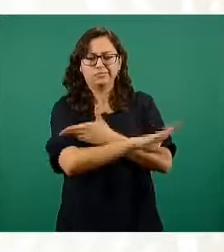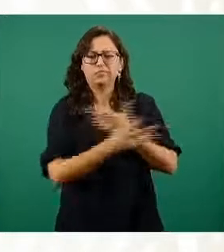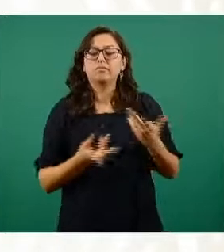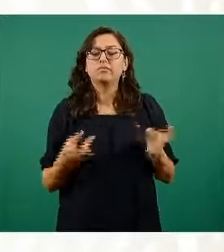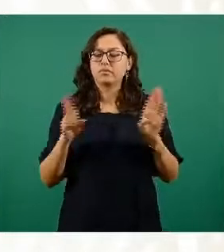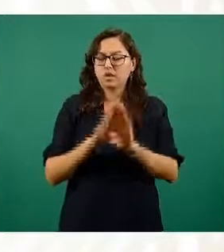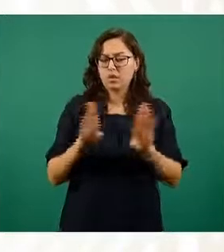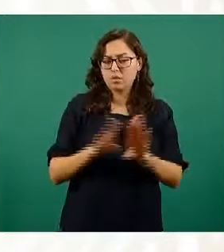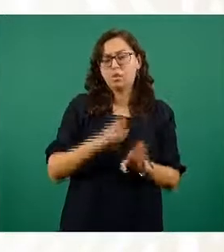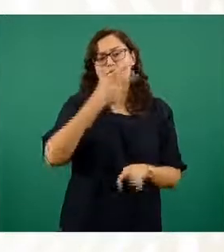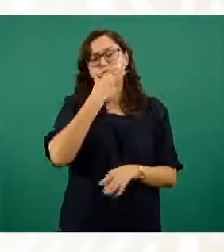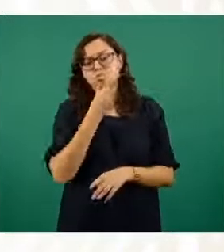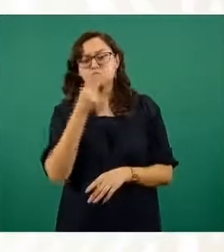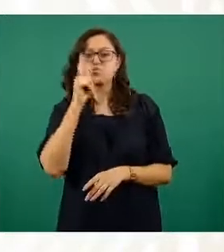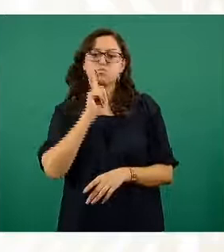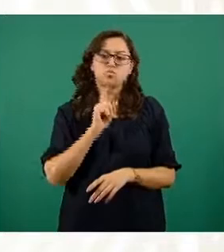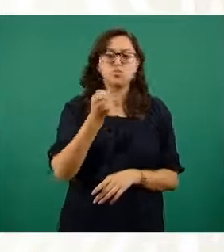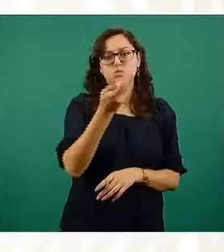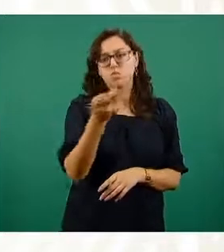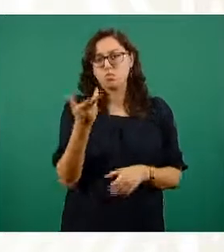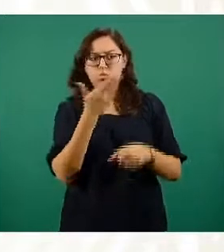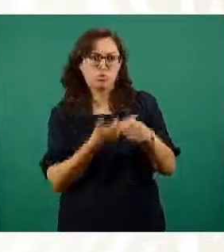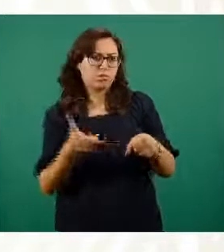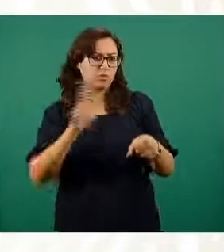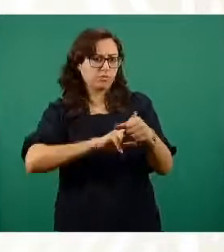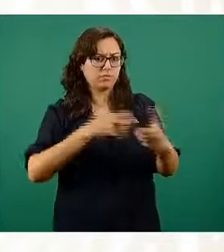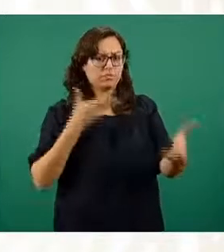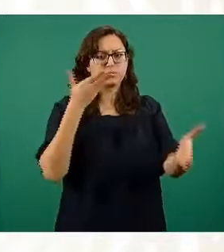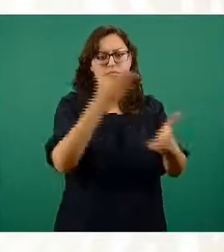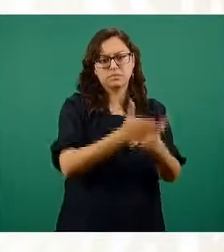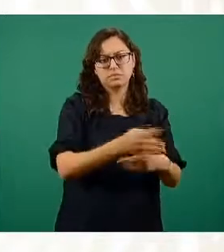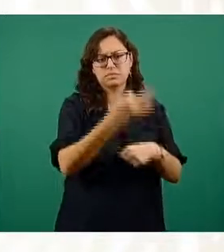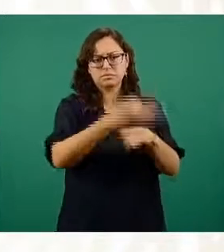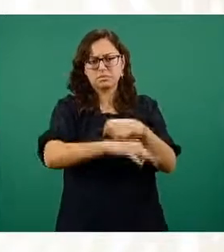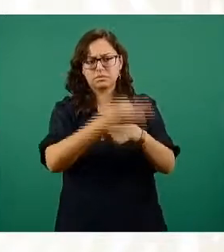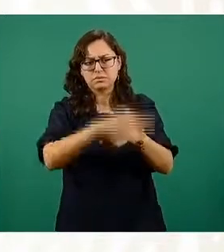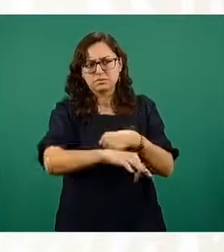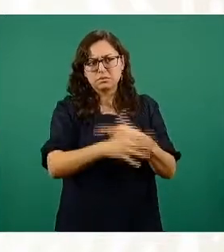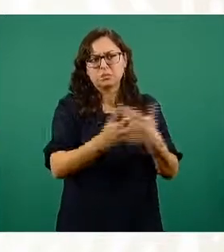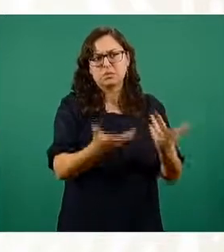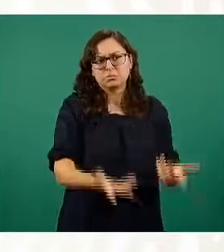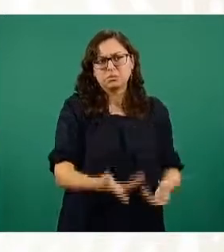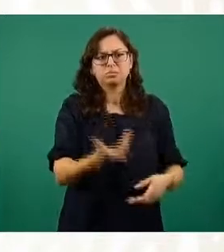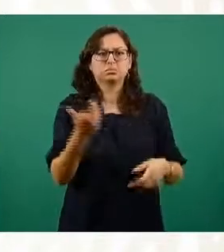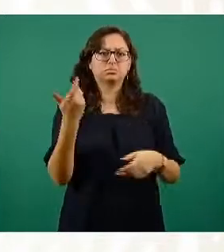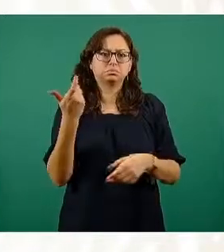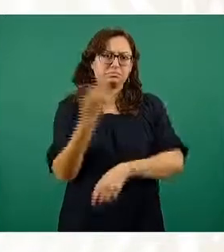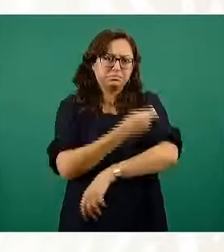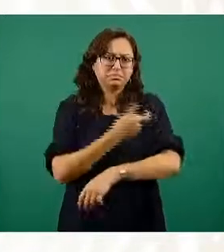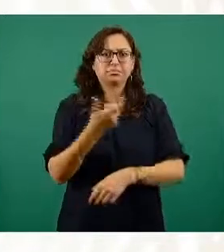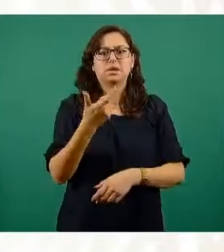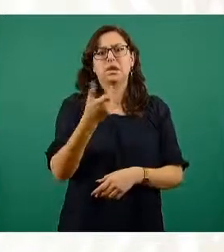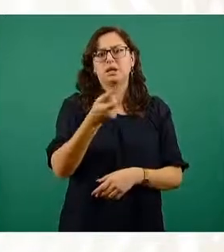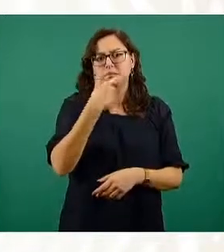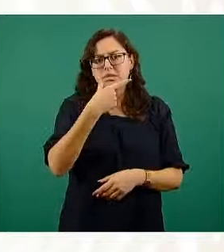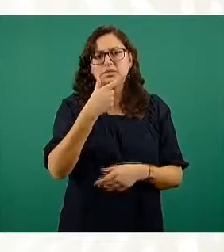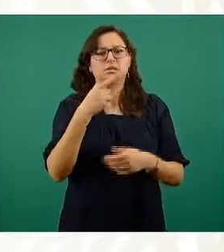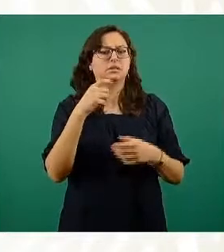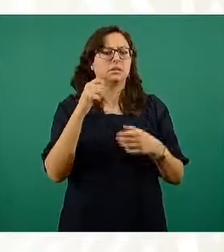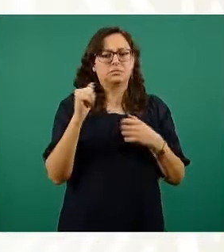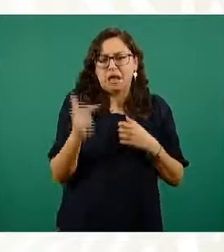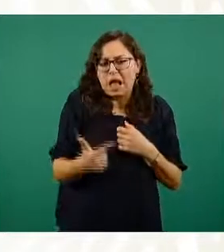servicios de salud y solicitar sobre todo esos métodos que son temporales en cantidades para cubrir varios meses y así no